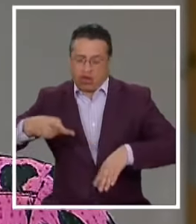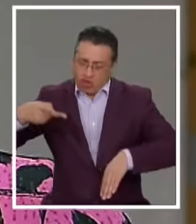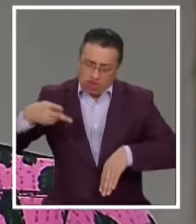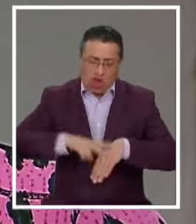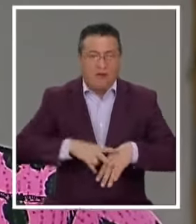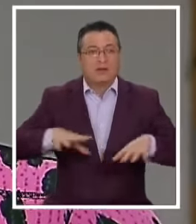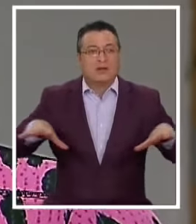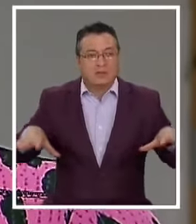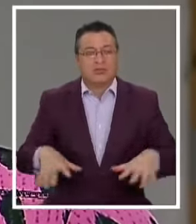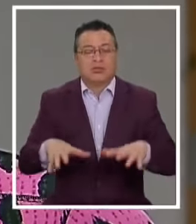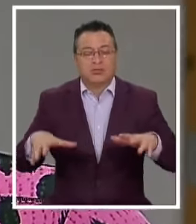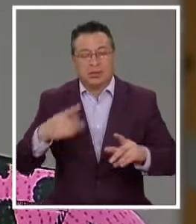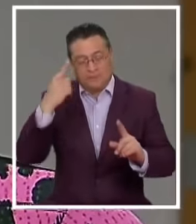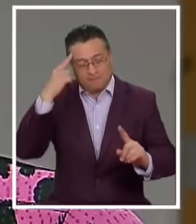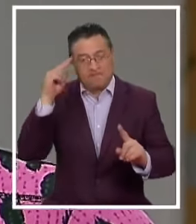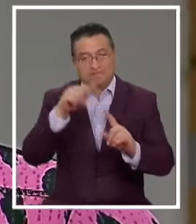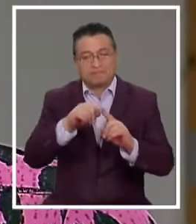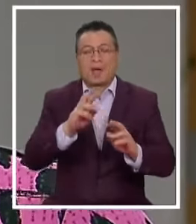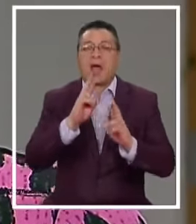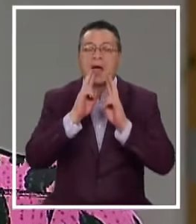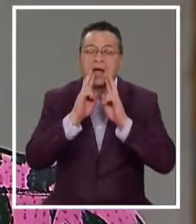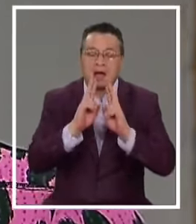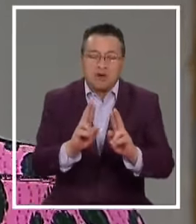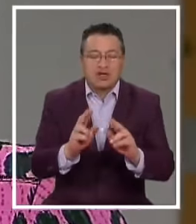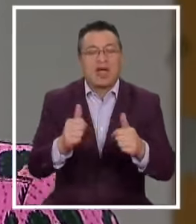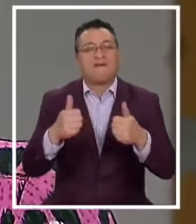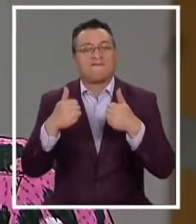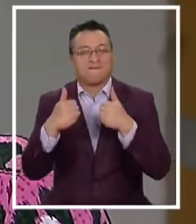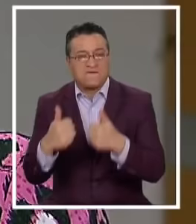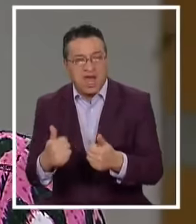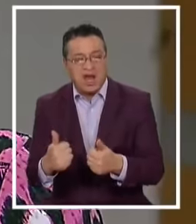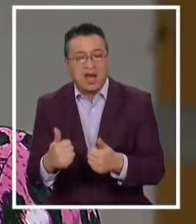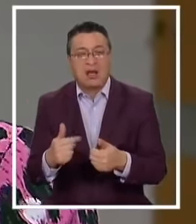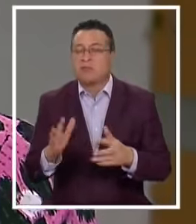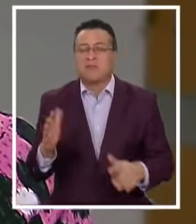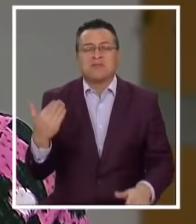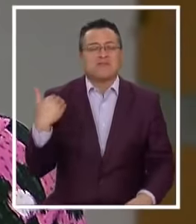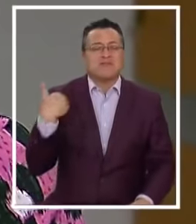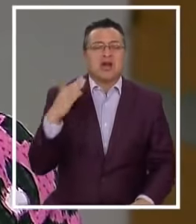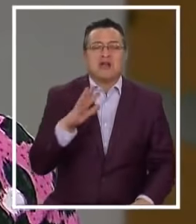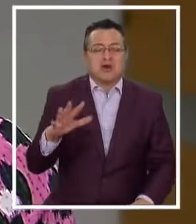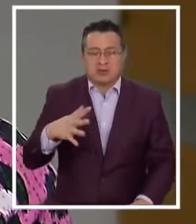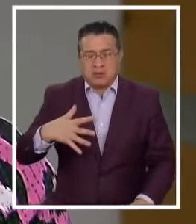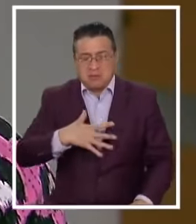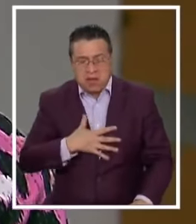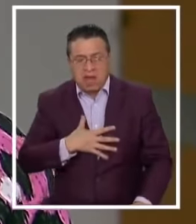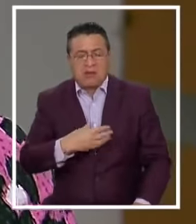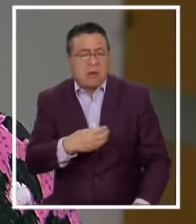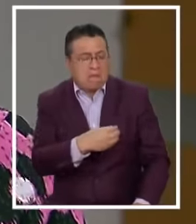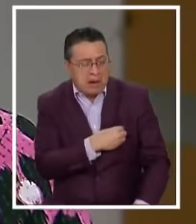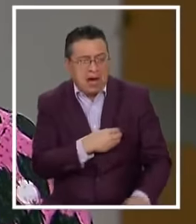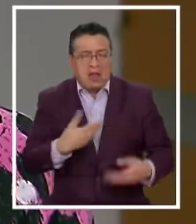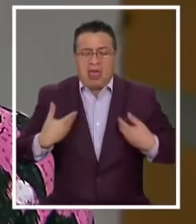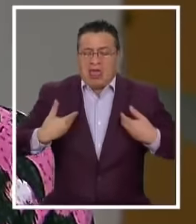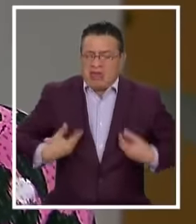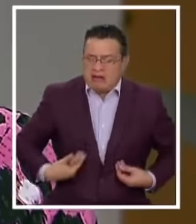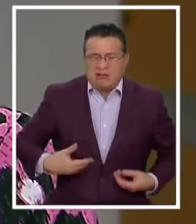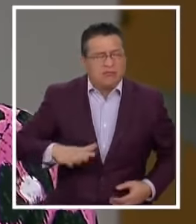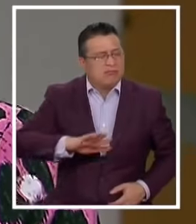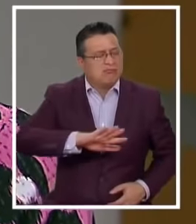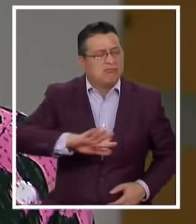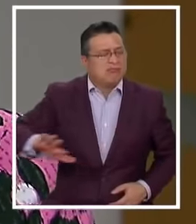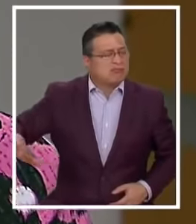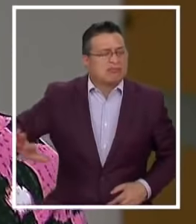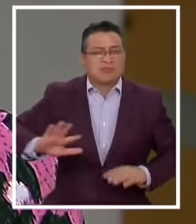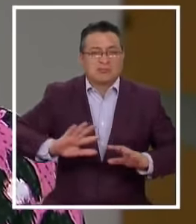esfuerzo Y la idea Es responder Responder Independiente A los miedos A las penas Al cansancio Porque